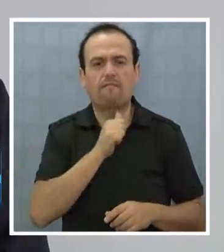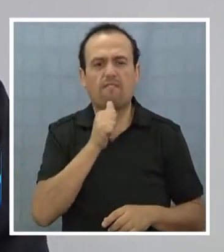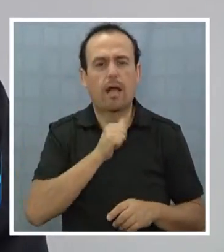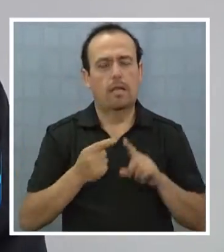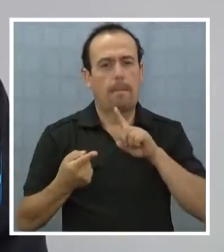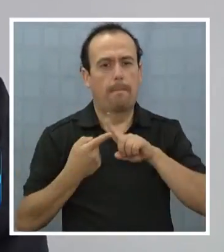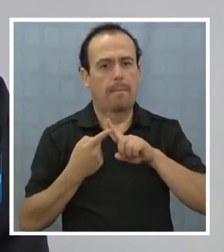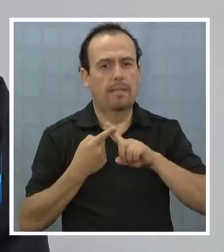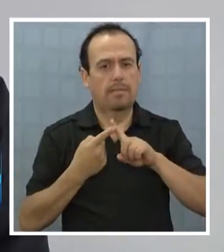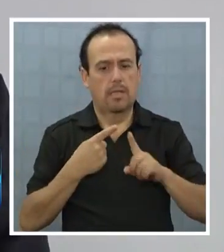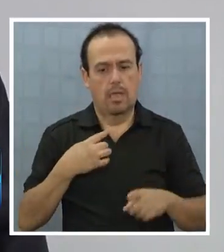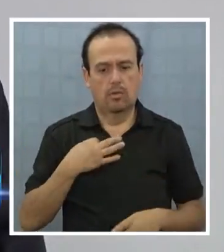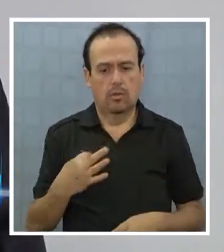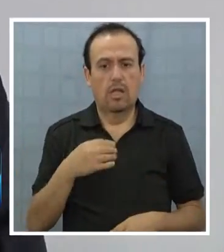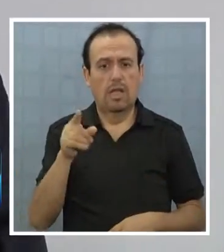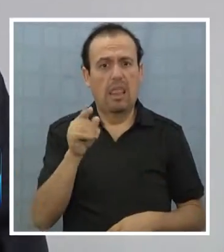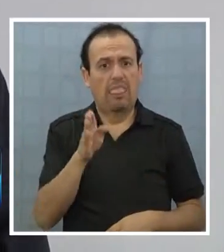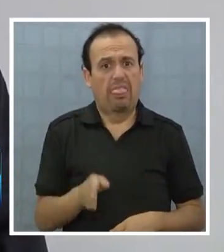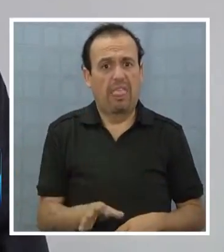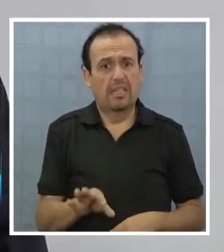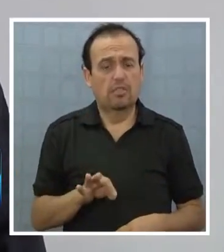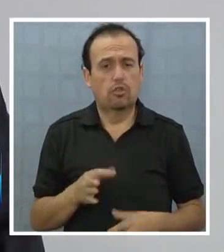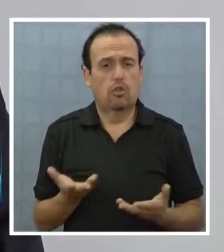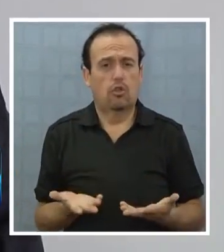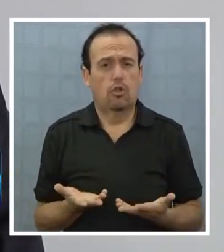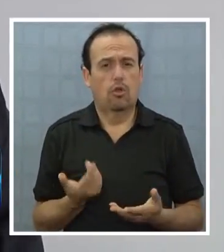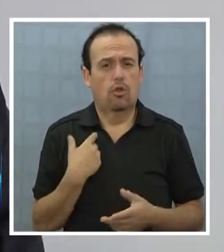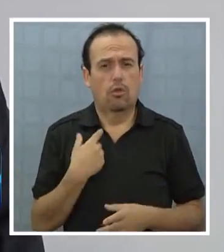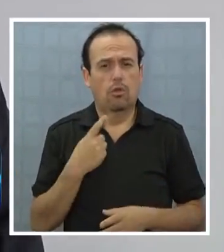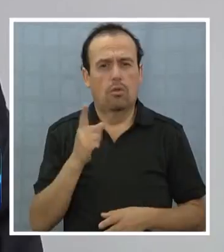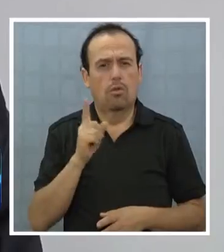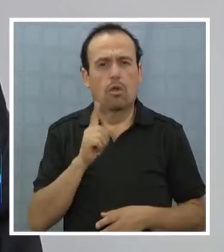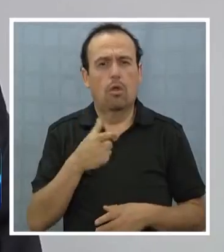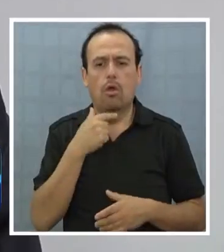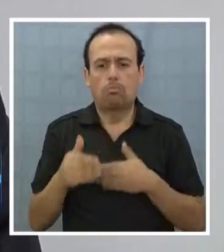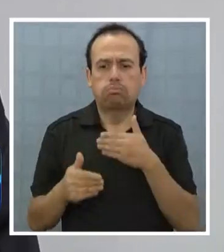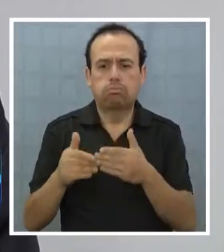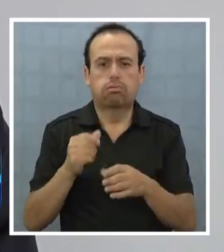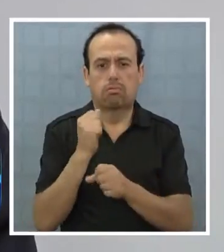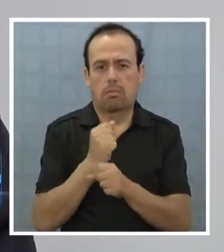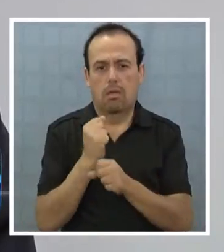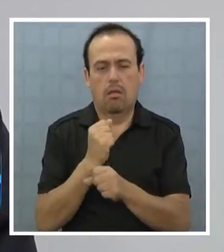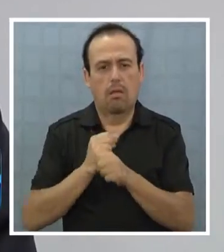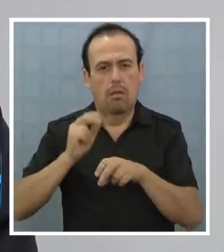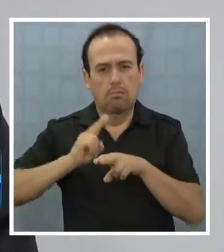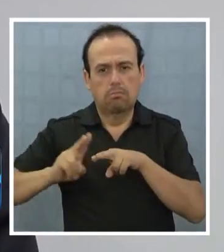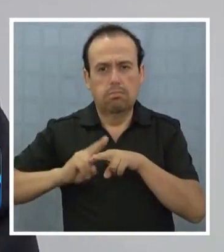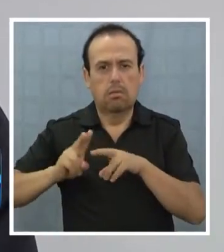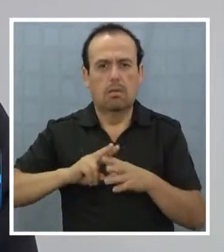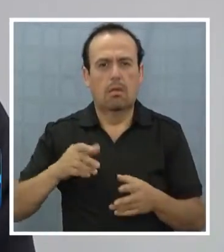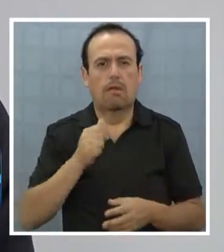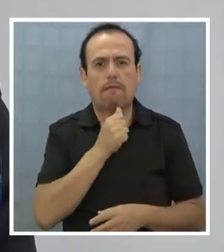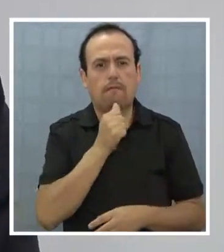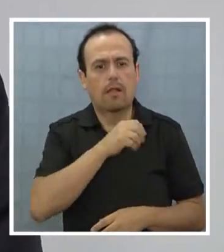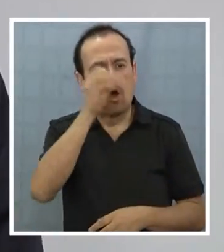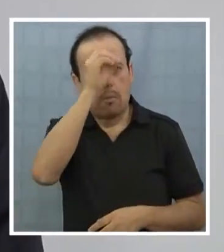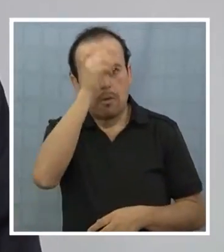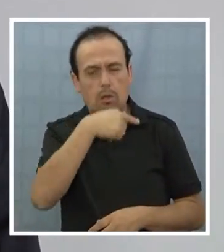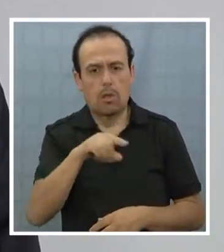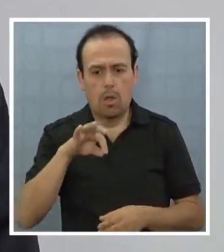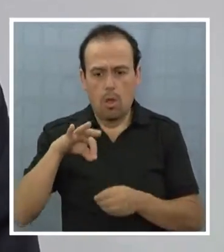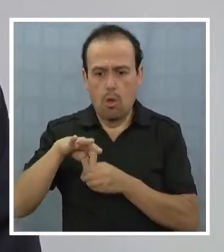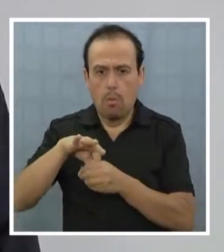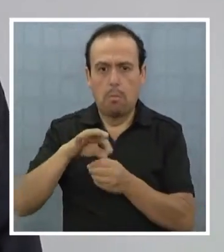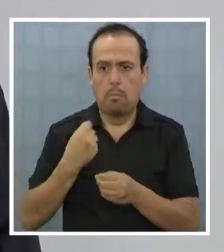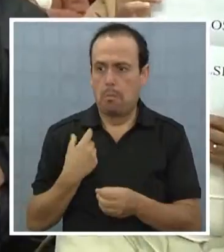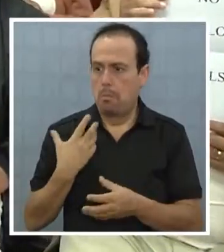ciudadana en este tipo de decisiones. Yo encuentro inaceptable de que aquí se quiera avanzar en obras tremendas, obras importantes, siendo que los agricultores no ven